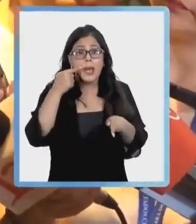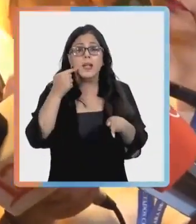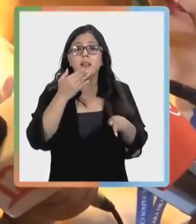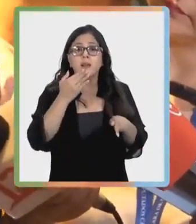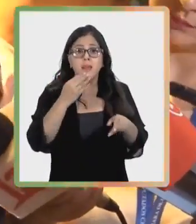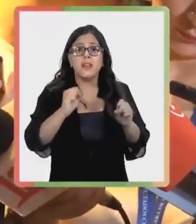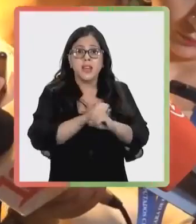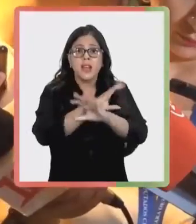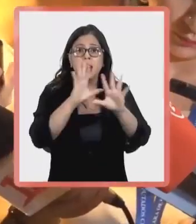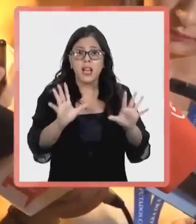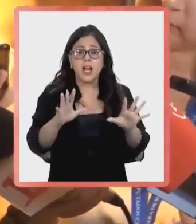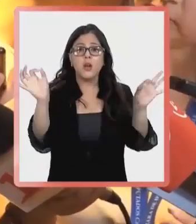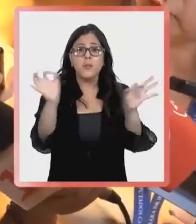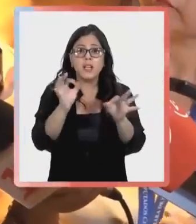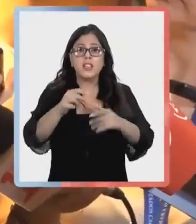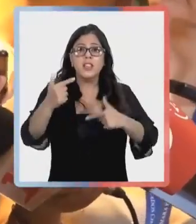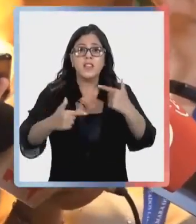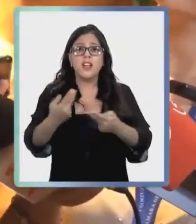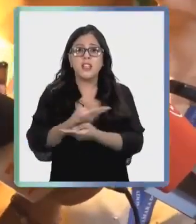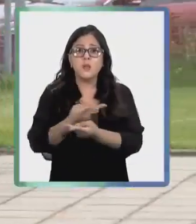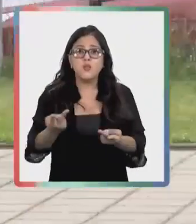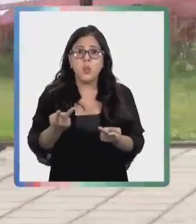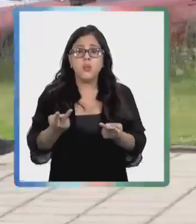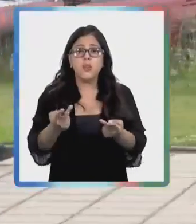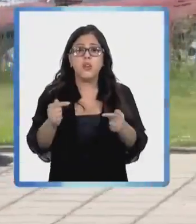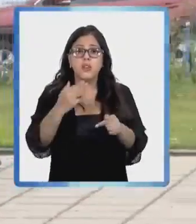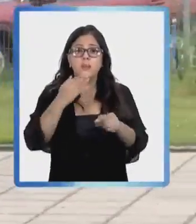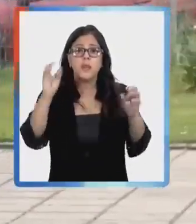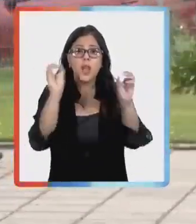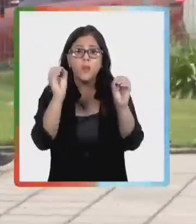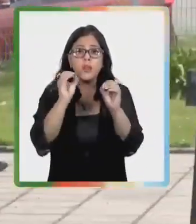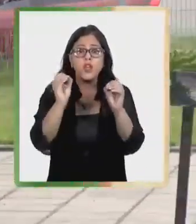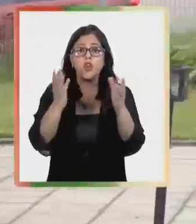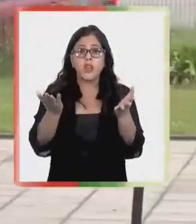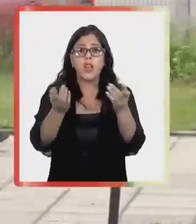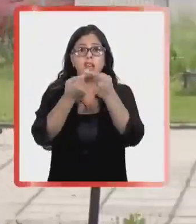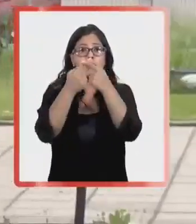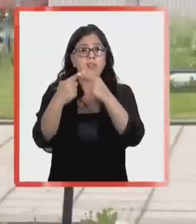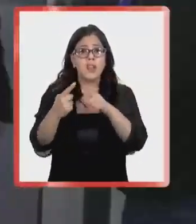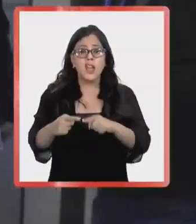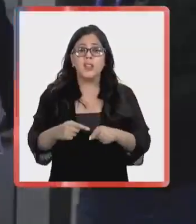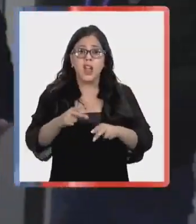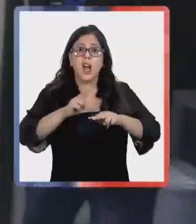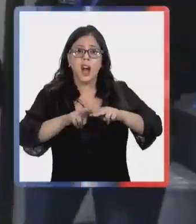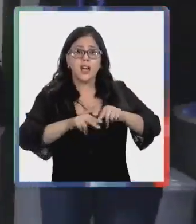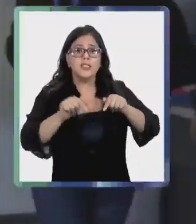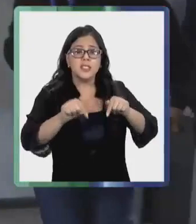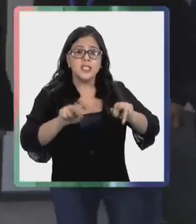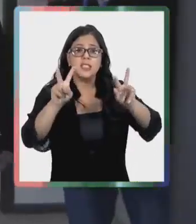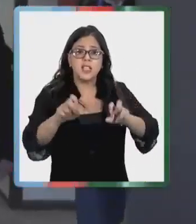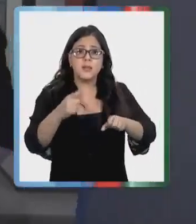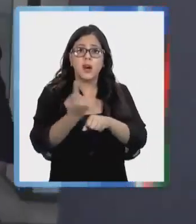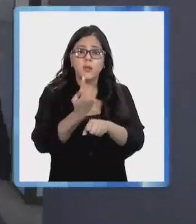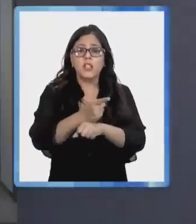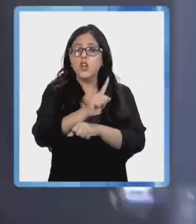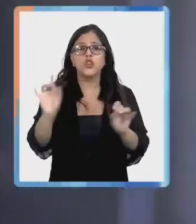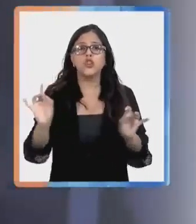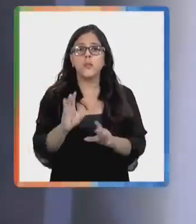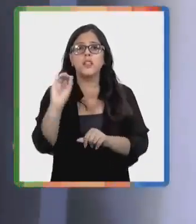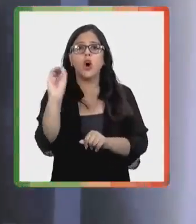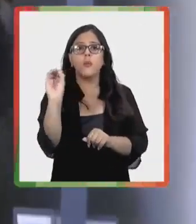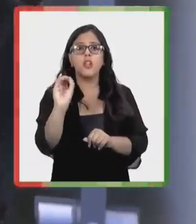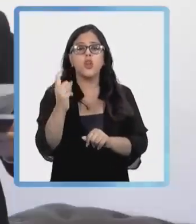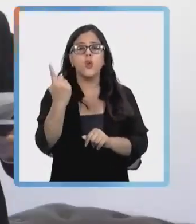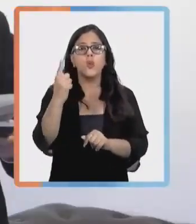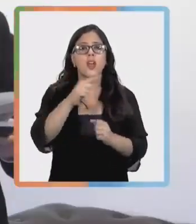él también bastante claro cuando uno ve, le está haciendo referencia al debate público que hubo y a opiniones que distintos actores han dado en el contexto de ese debate. No a